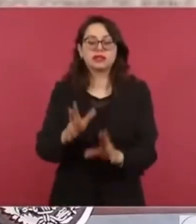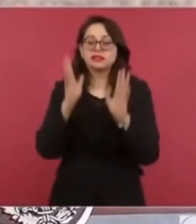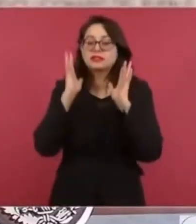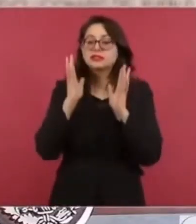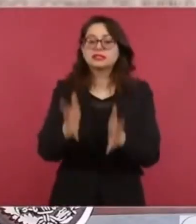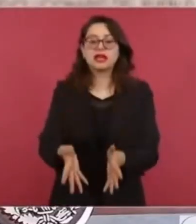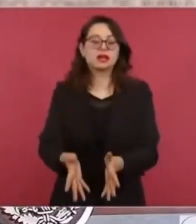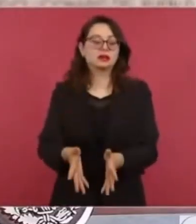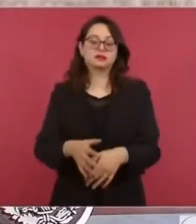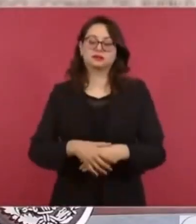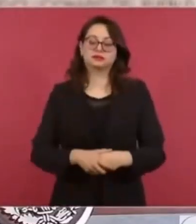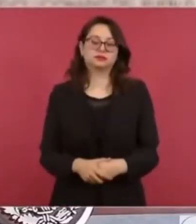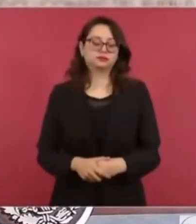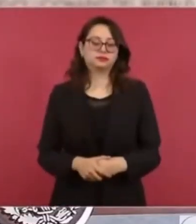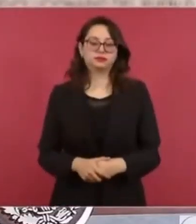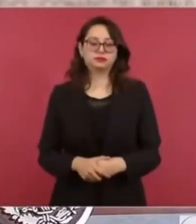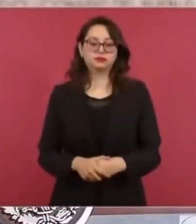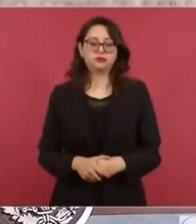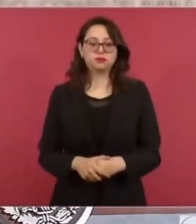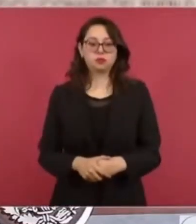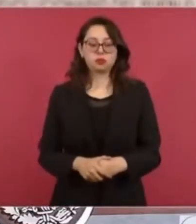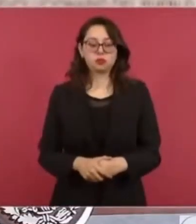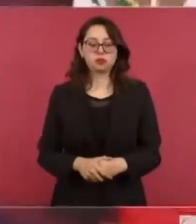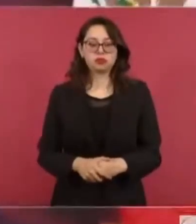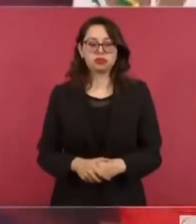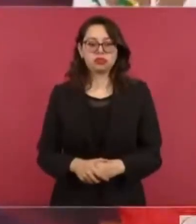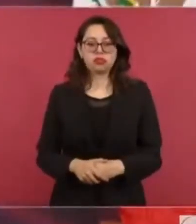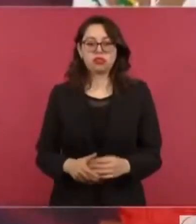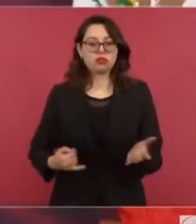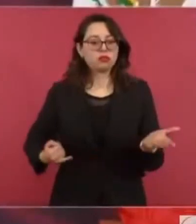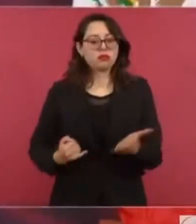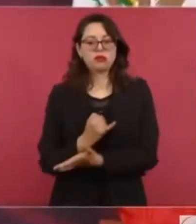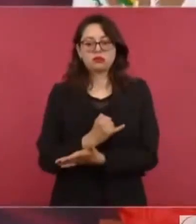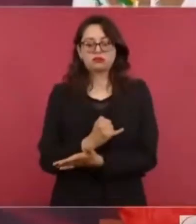Y ya es definitivo.